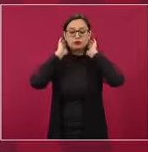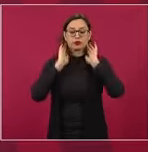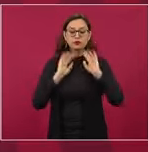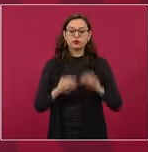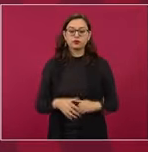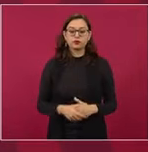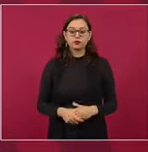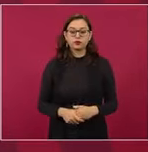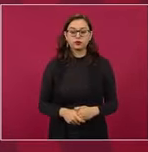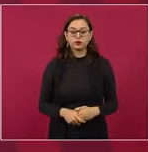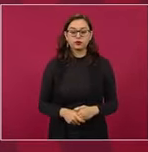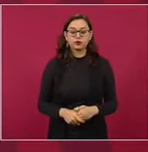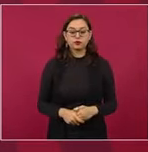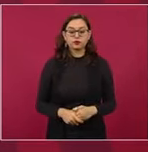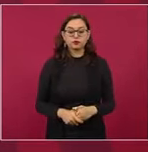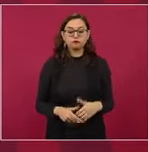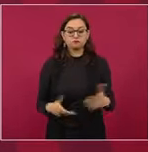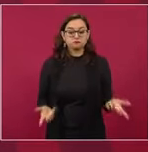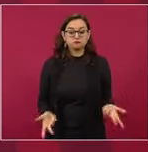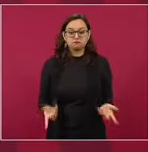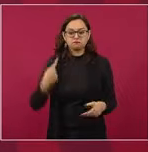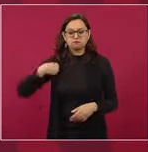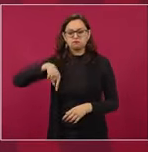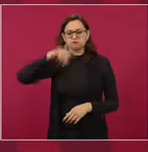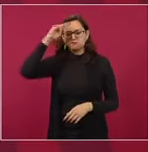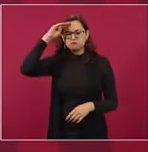impunidad,